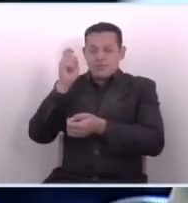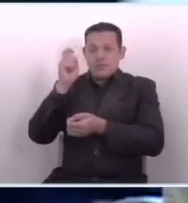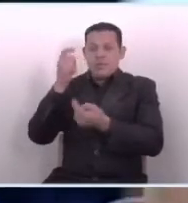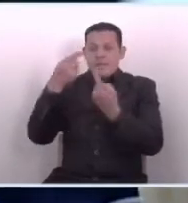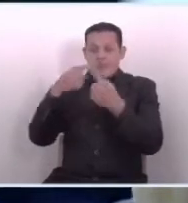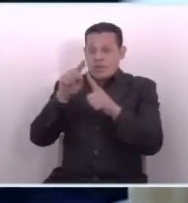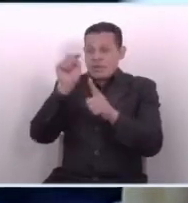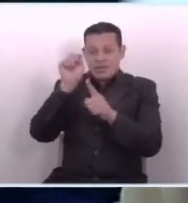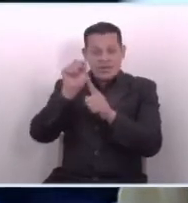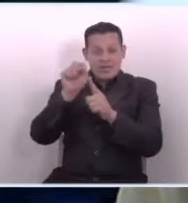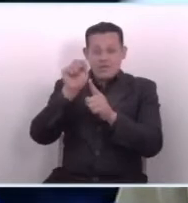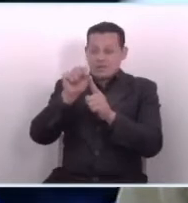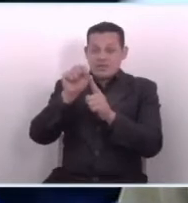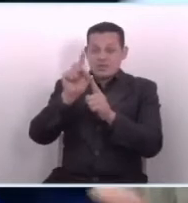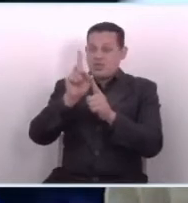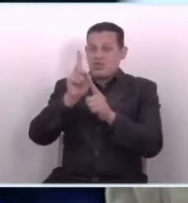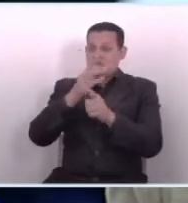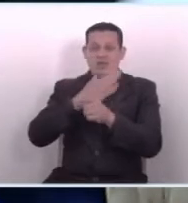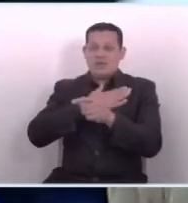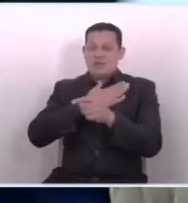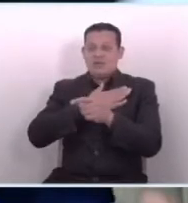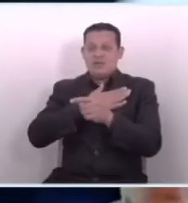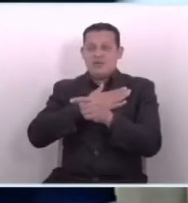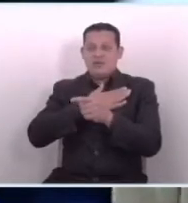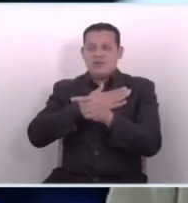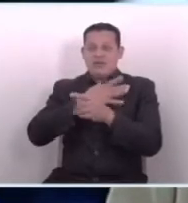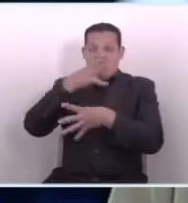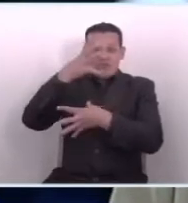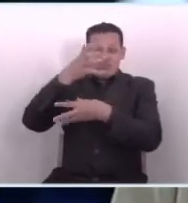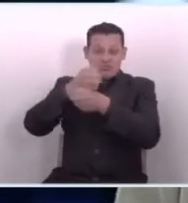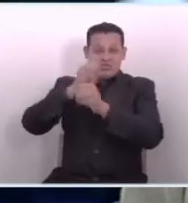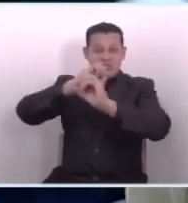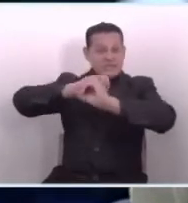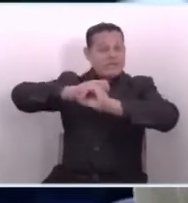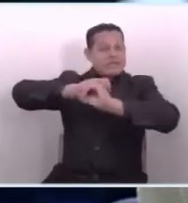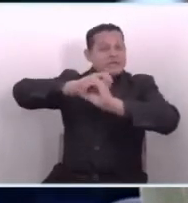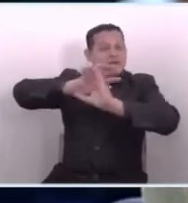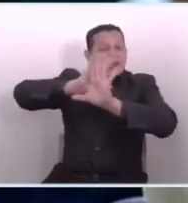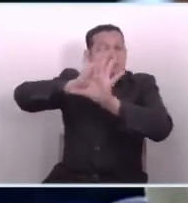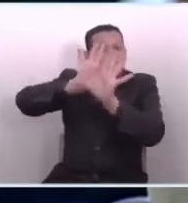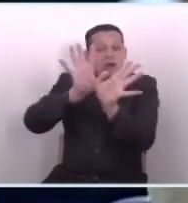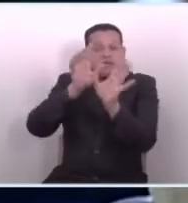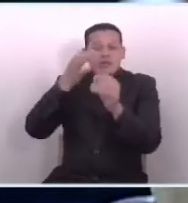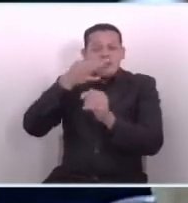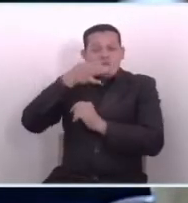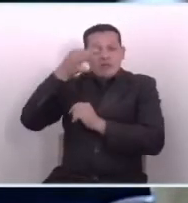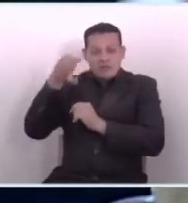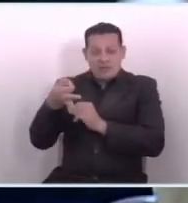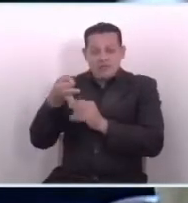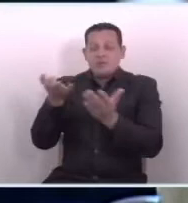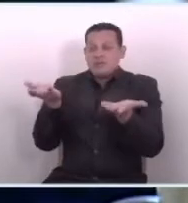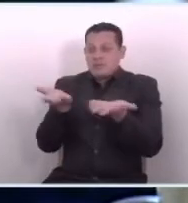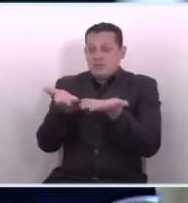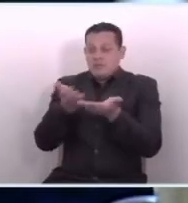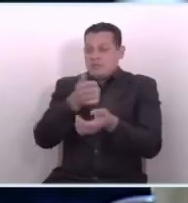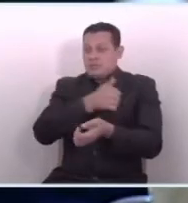Pero eso no nos deja en concreto en lo que debería de estar